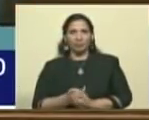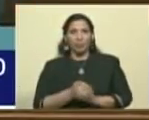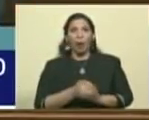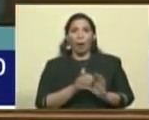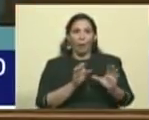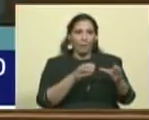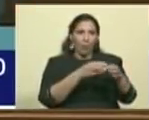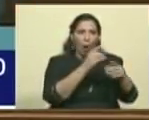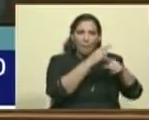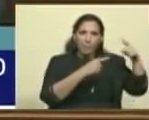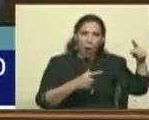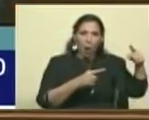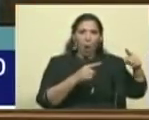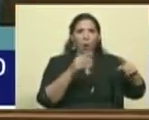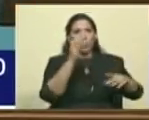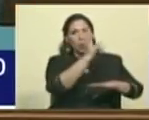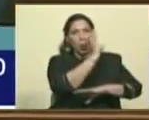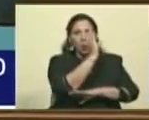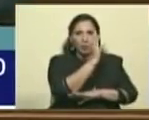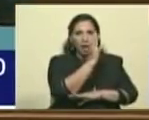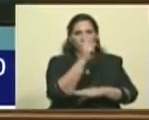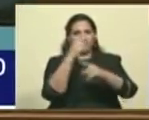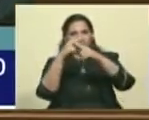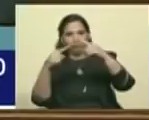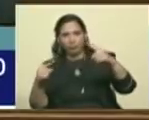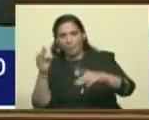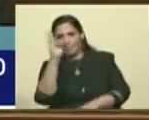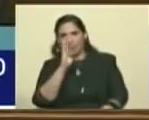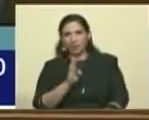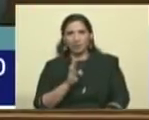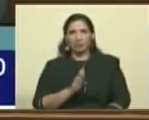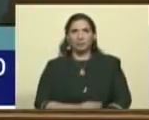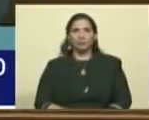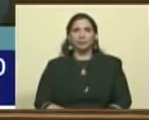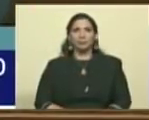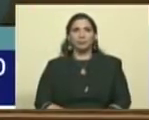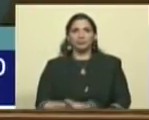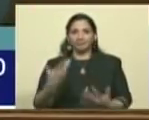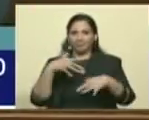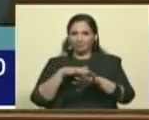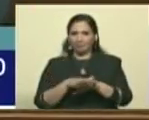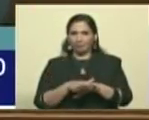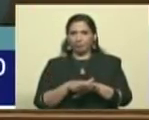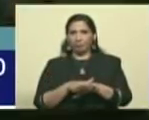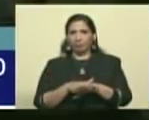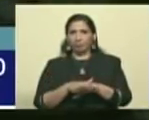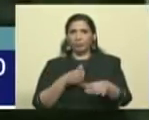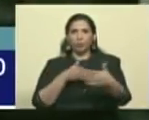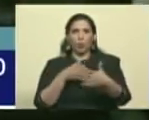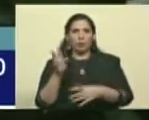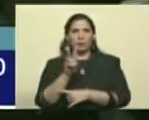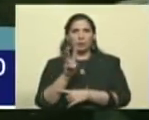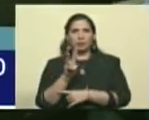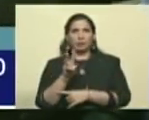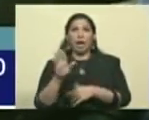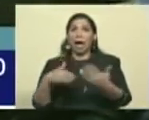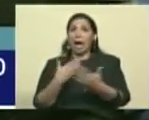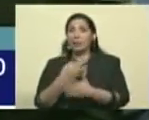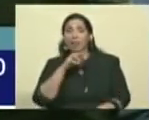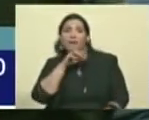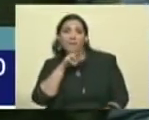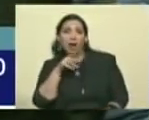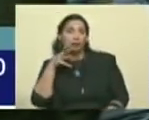brasileño. El gobierno colombiano, el gobierno brasileño. Hasta hablar de